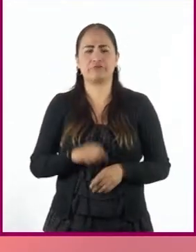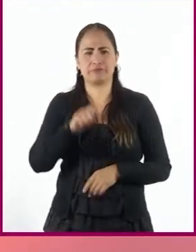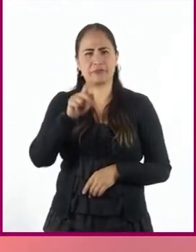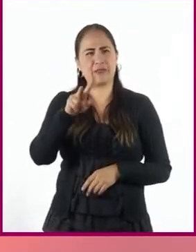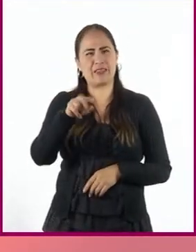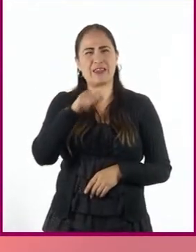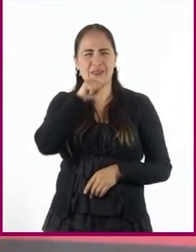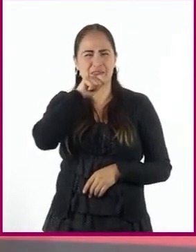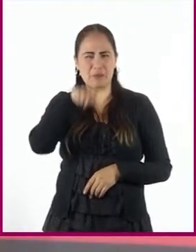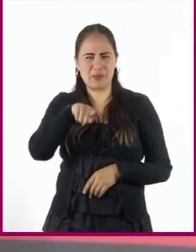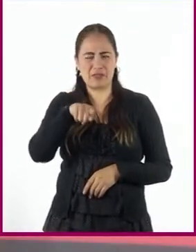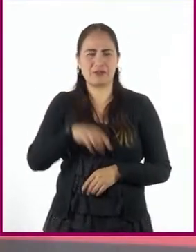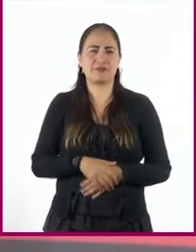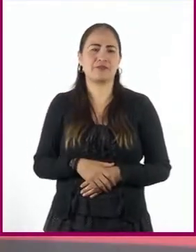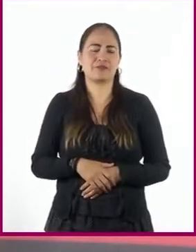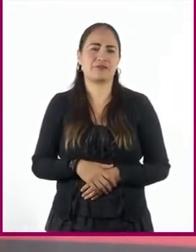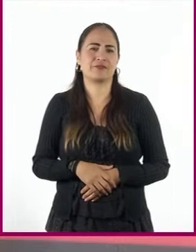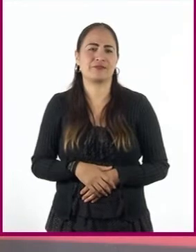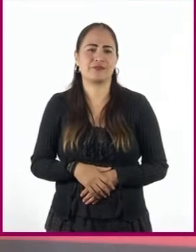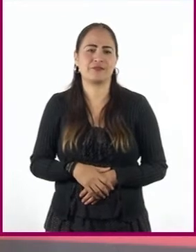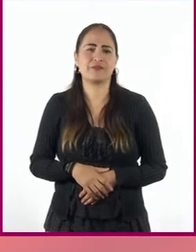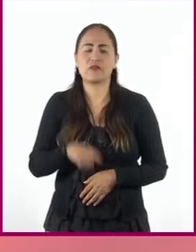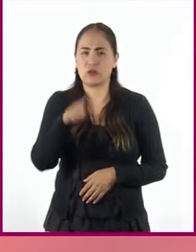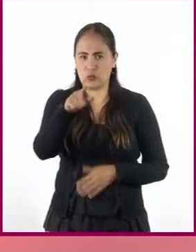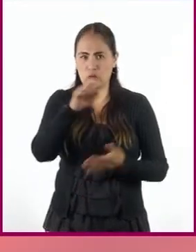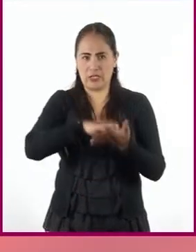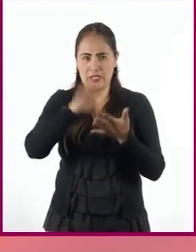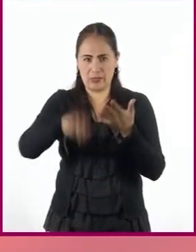¿Nos puedes dar un ejemplo ahora tú?